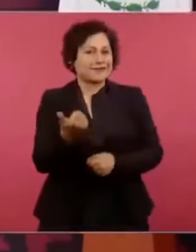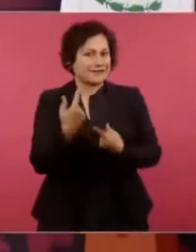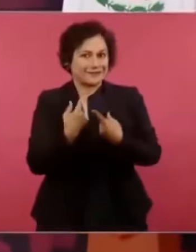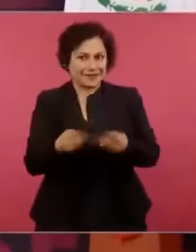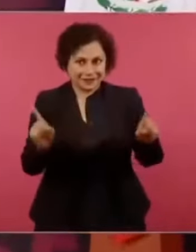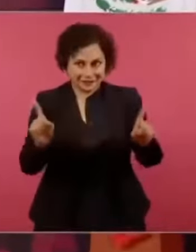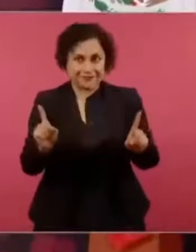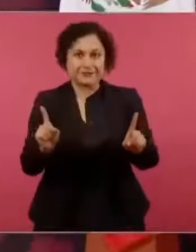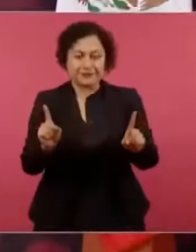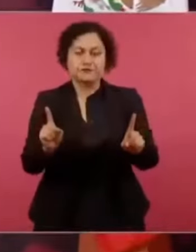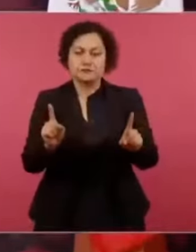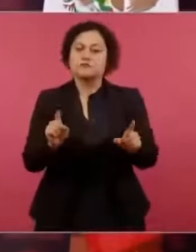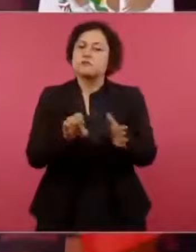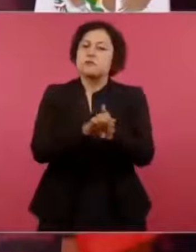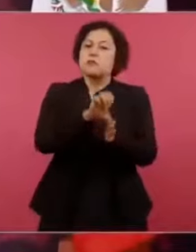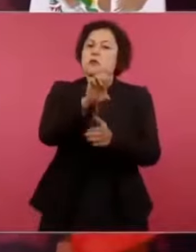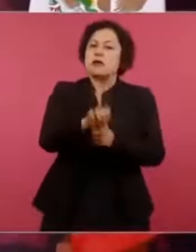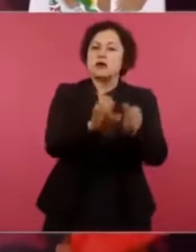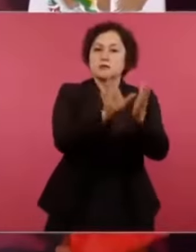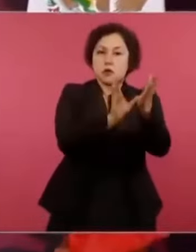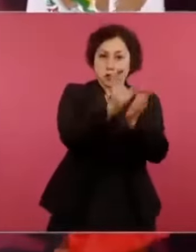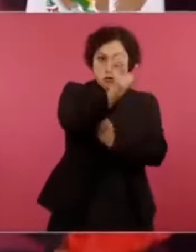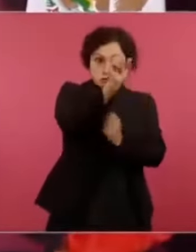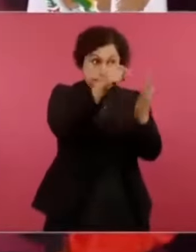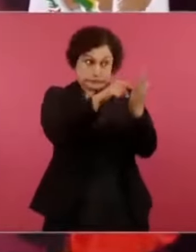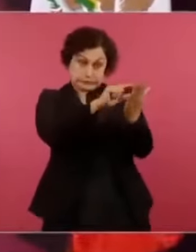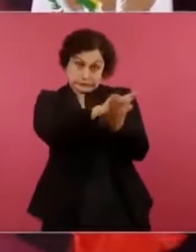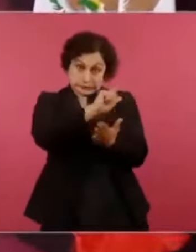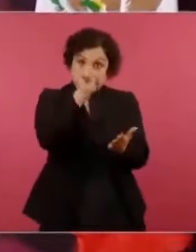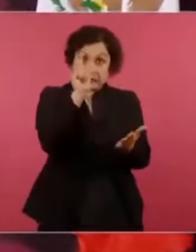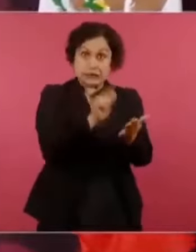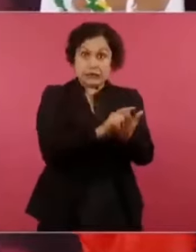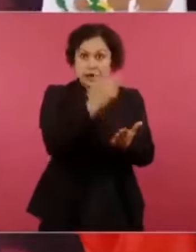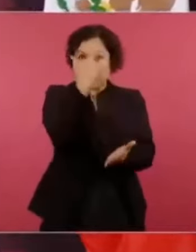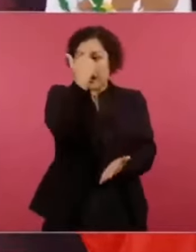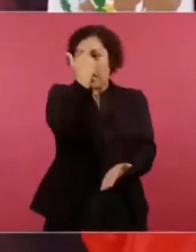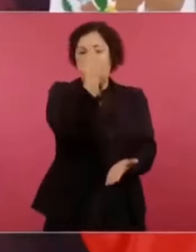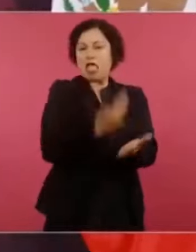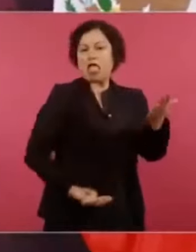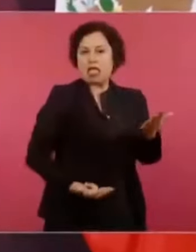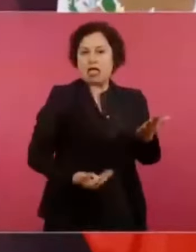la Constitución en el fondo, pero se respetaba en la forma.